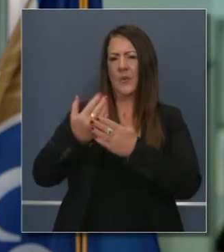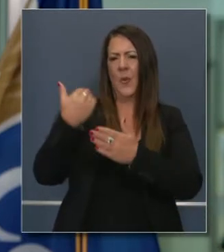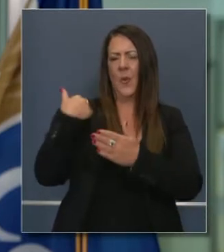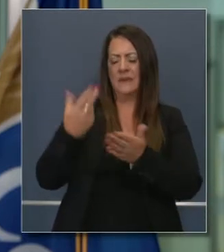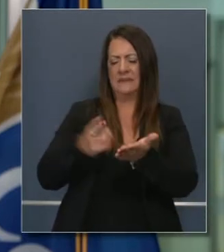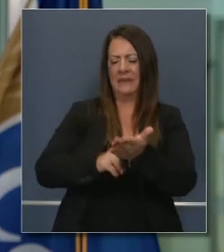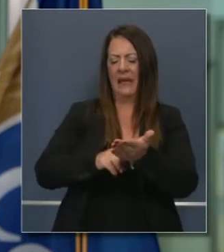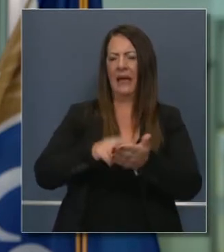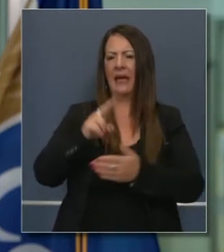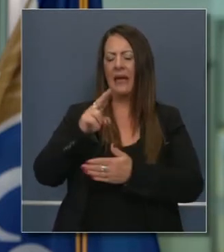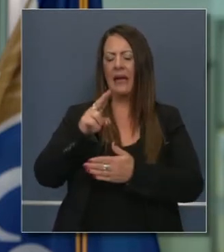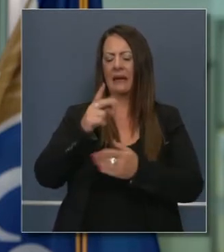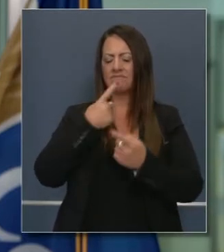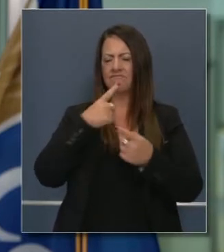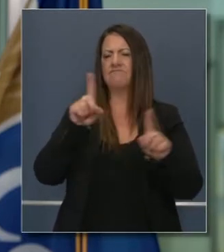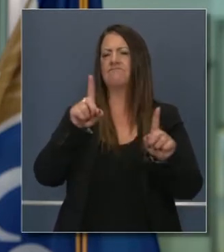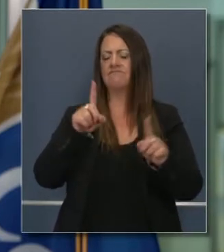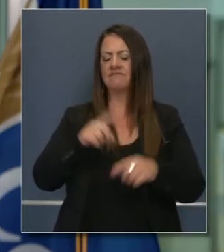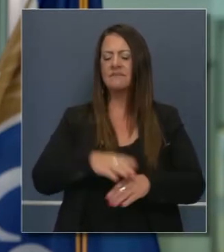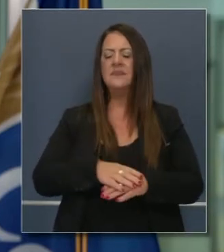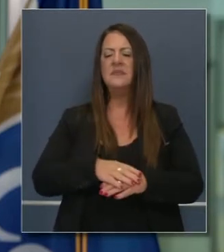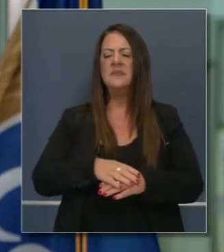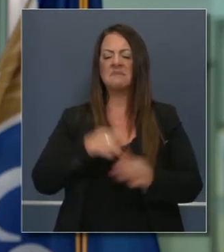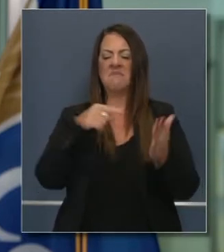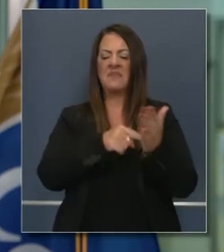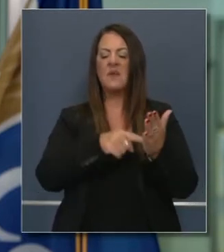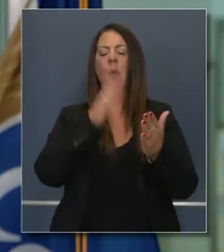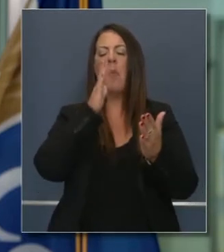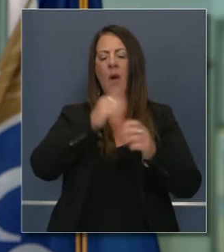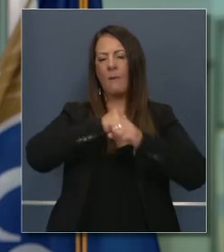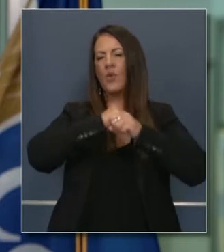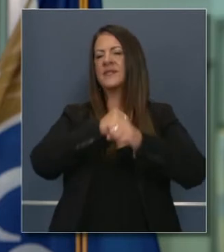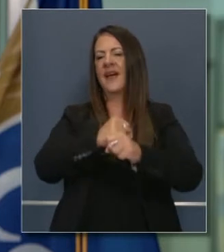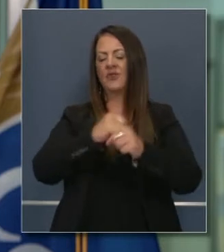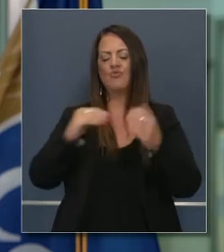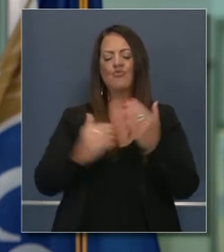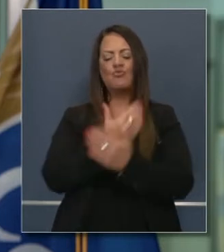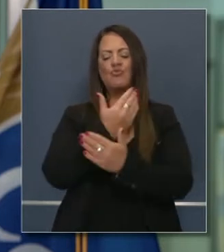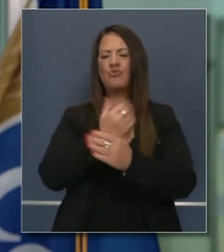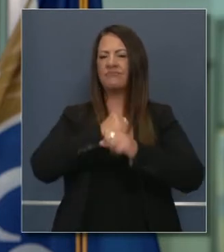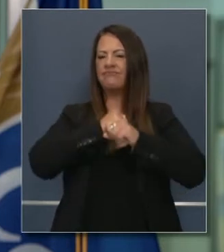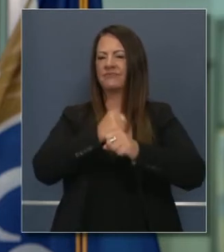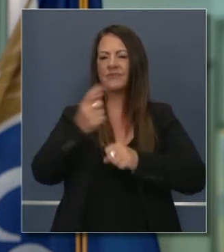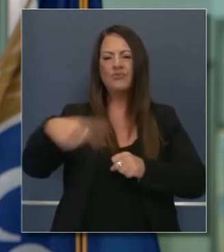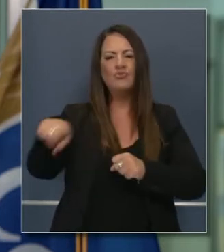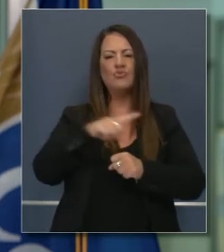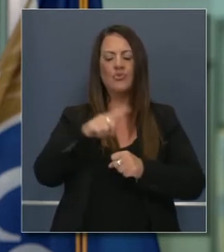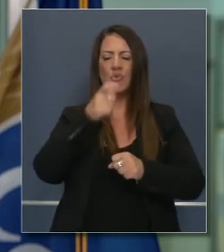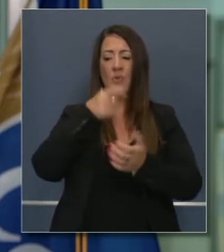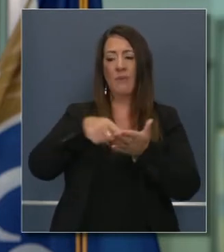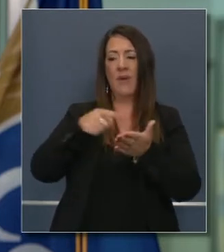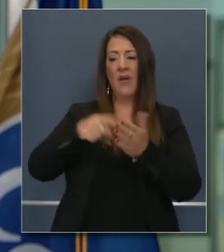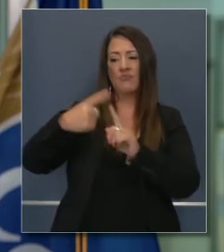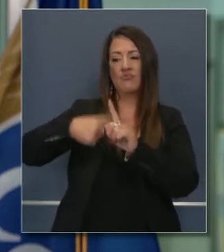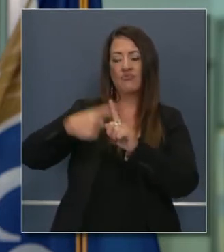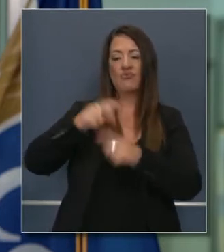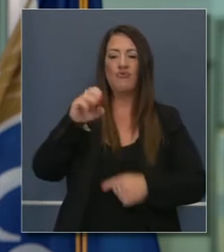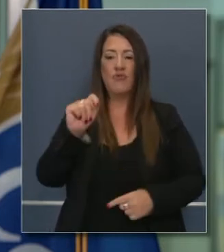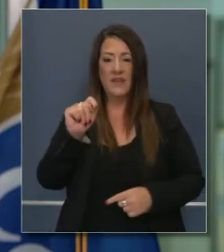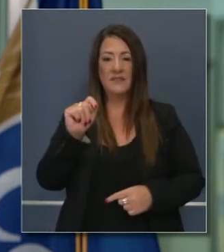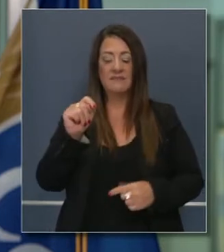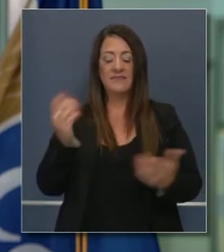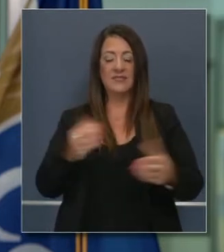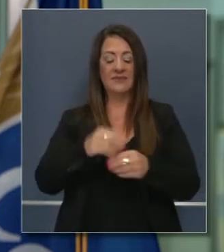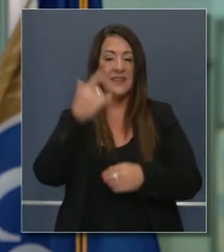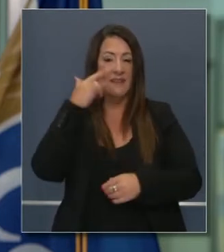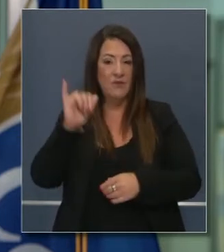que firmé hace 24 horas que creemos que va a proteger a millones y millones de inquilinos en el estado